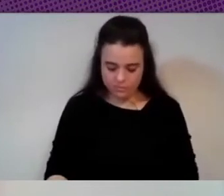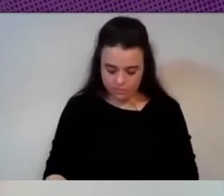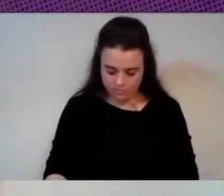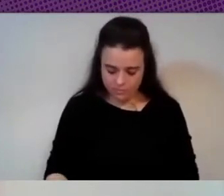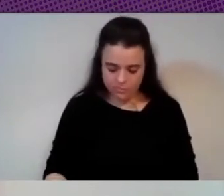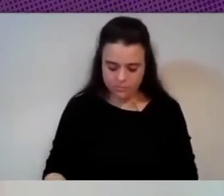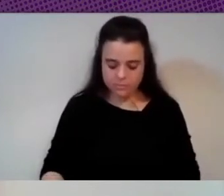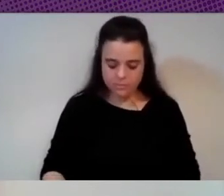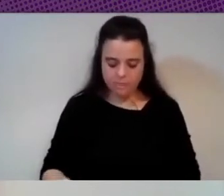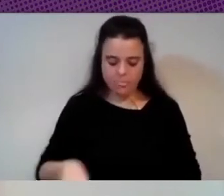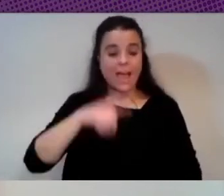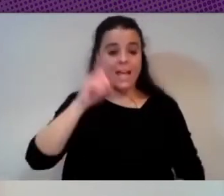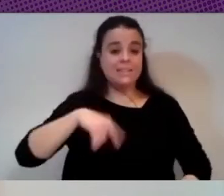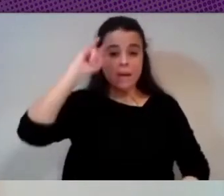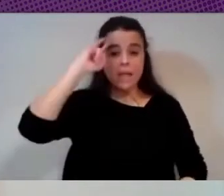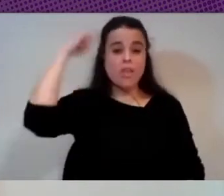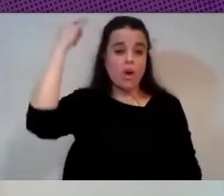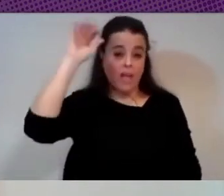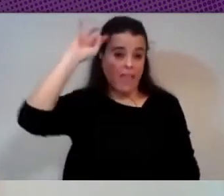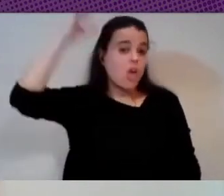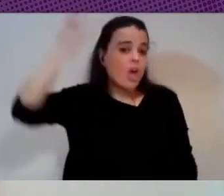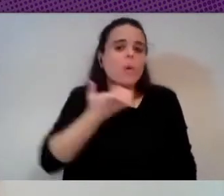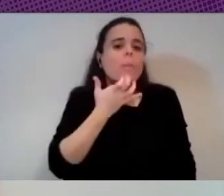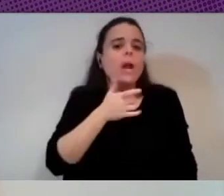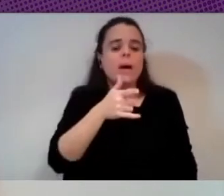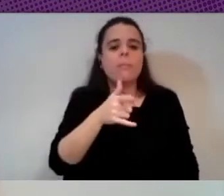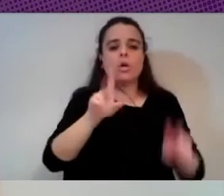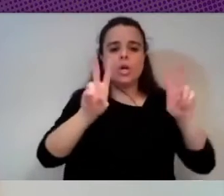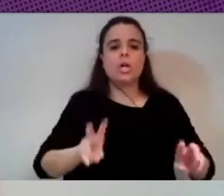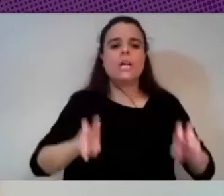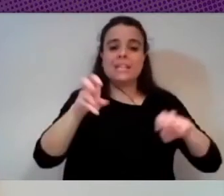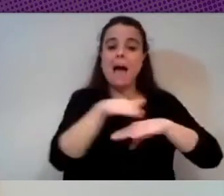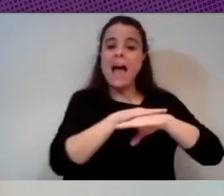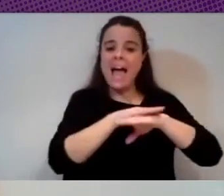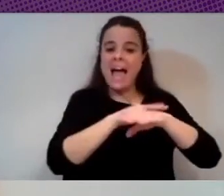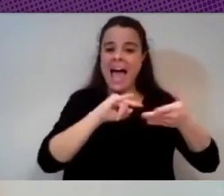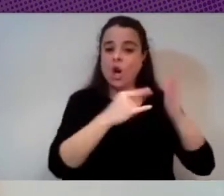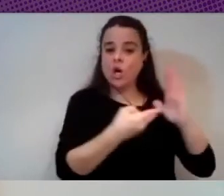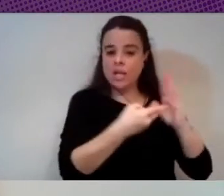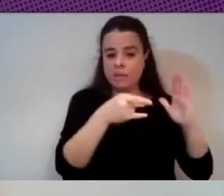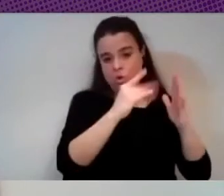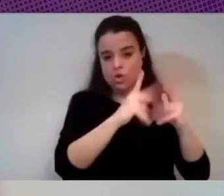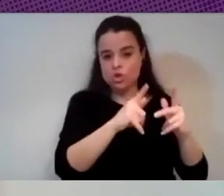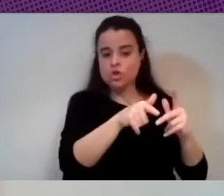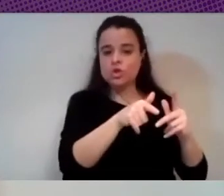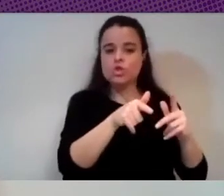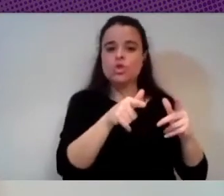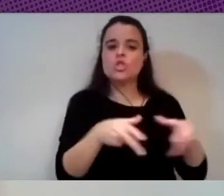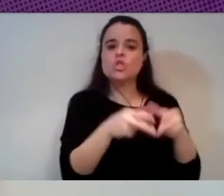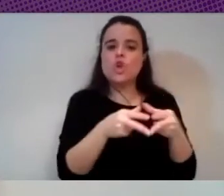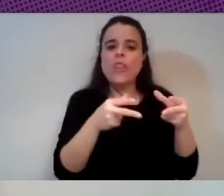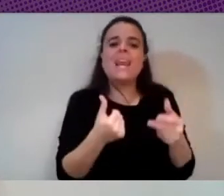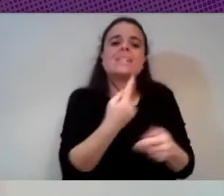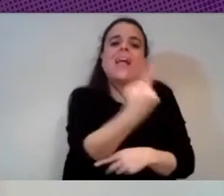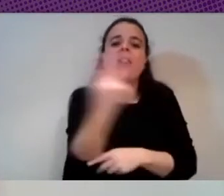los algoritmos de servicios sociales en esta ciudad pues a ti te sirve para traerlo aquí y que cada uno también se ubique en su nivel yo me ubico en el